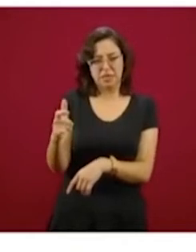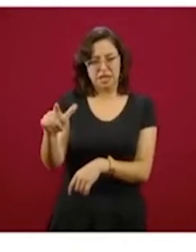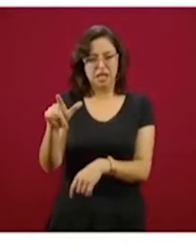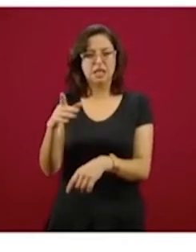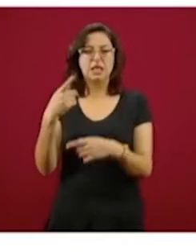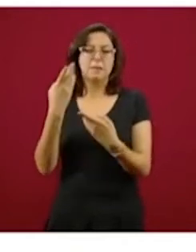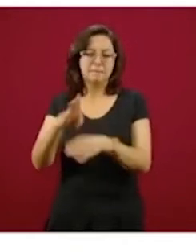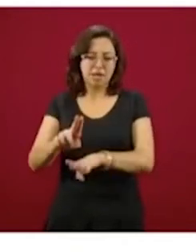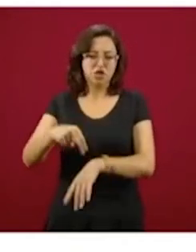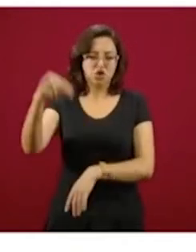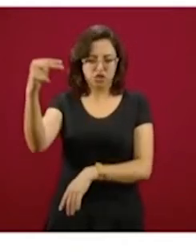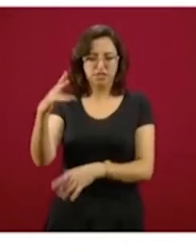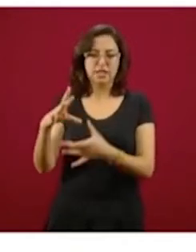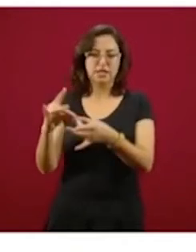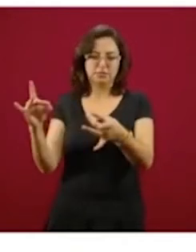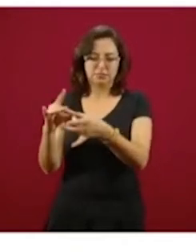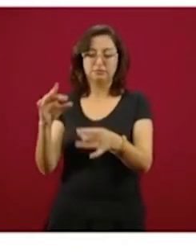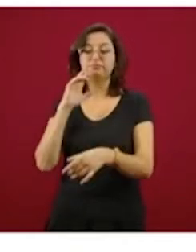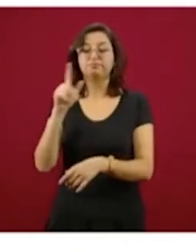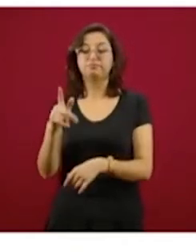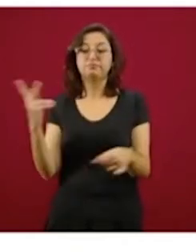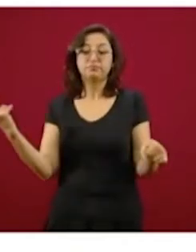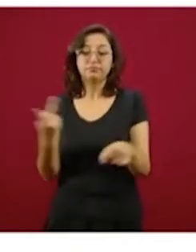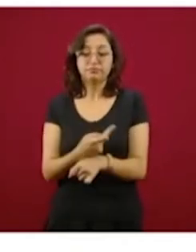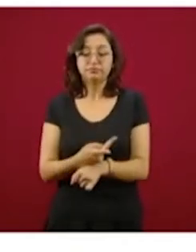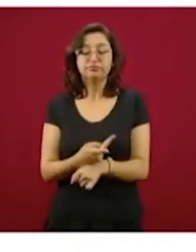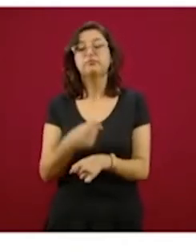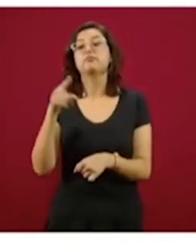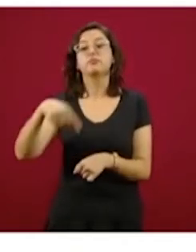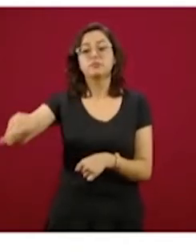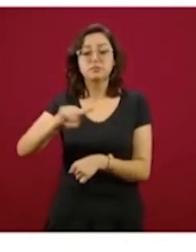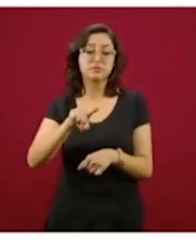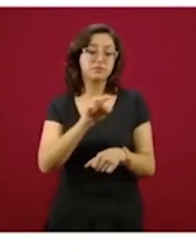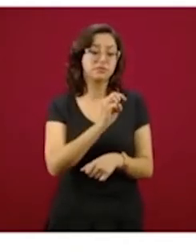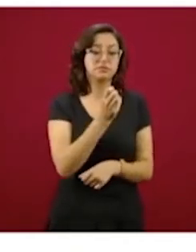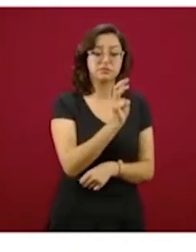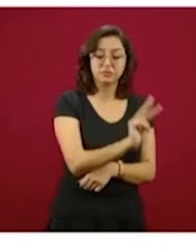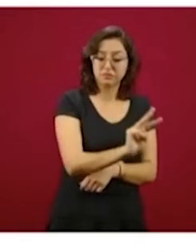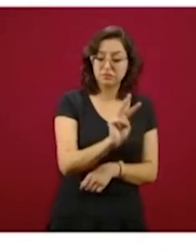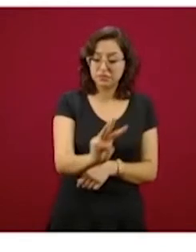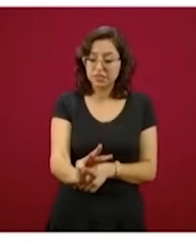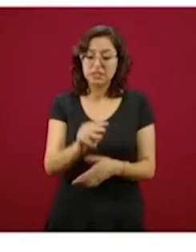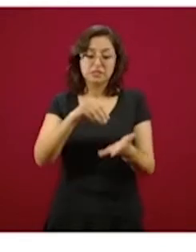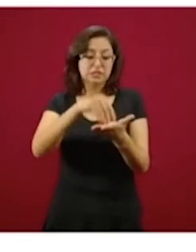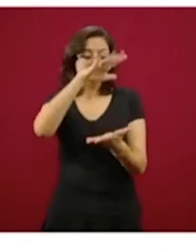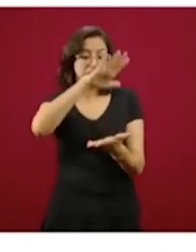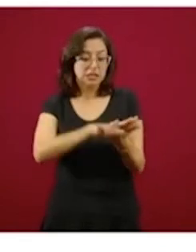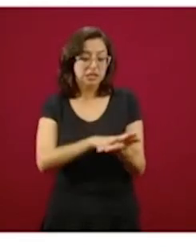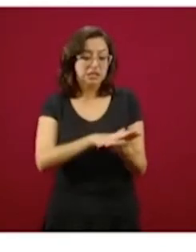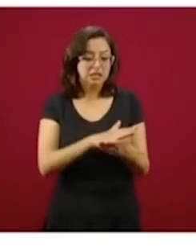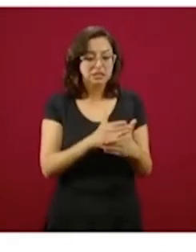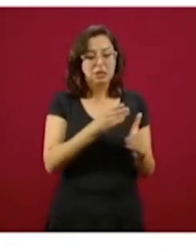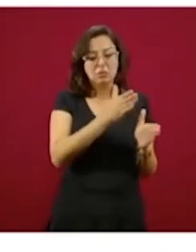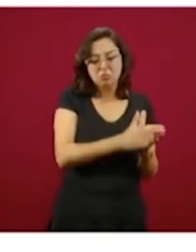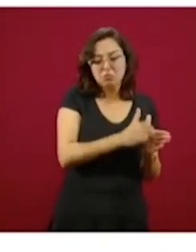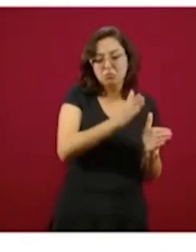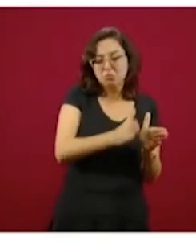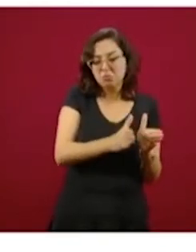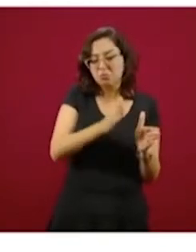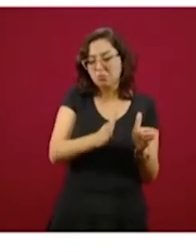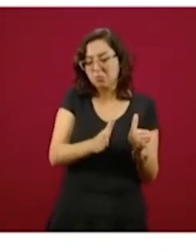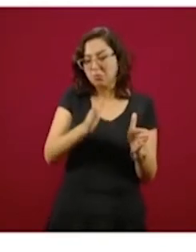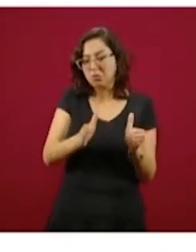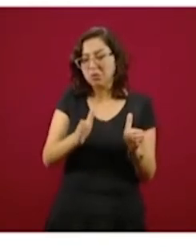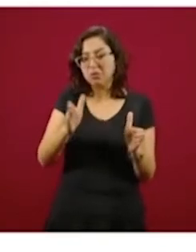pudiendo terminar su proceso, el ciclo de su registro, porque en el momento en el que se